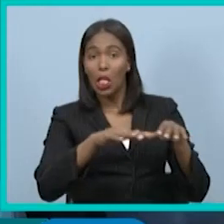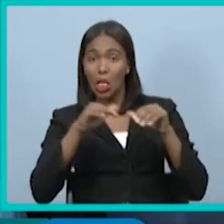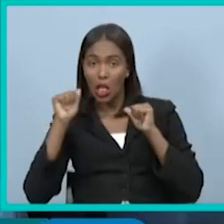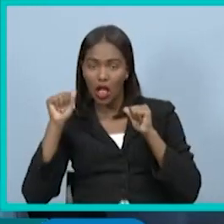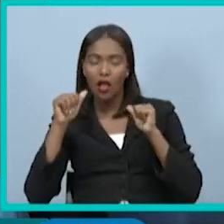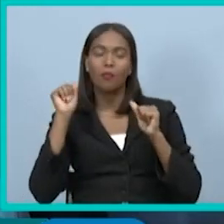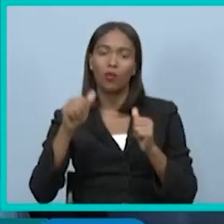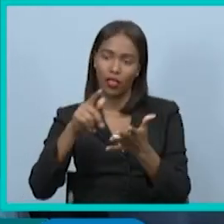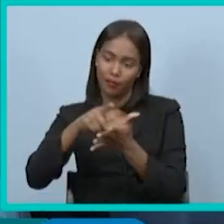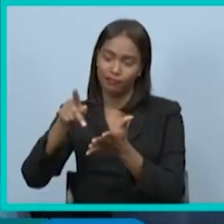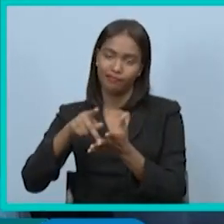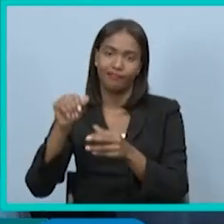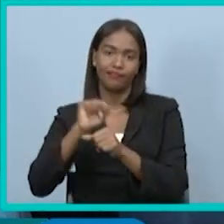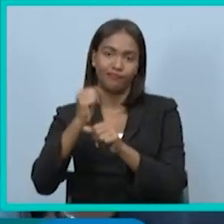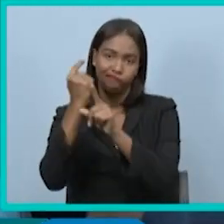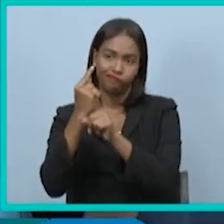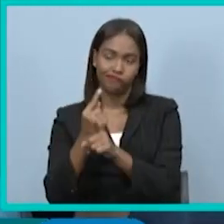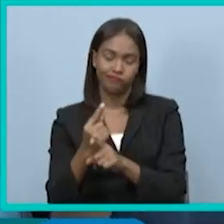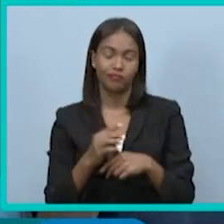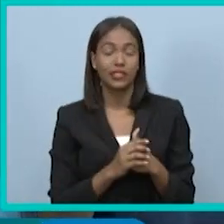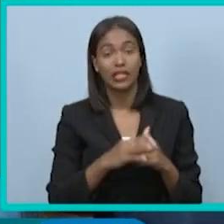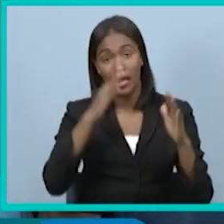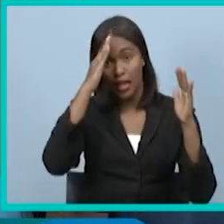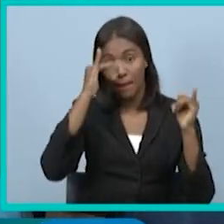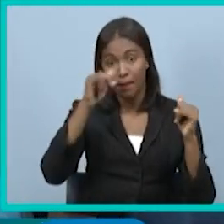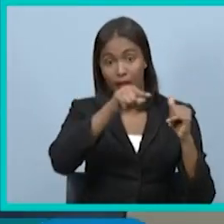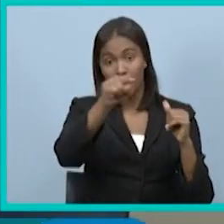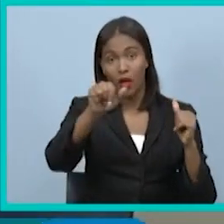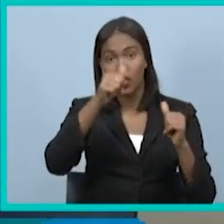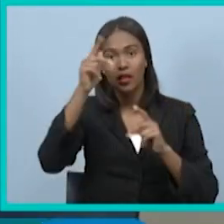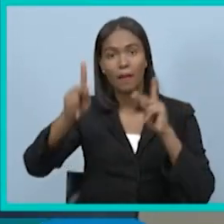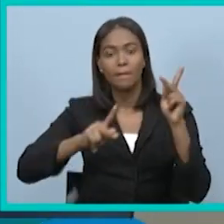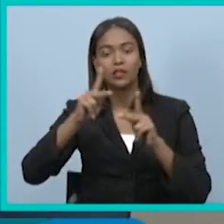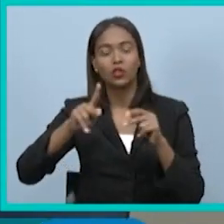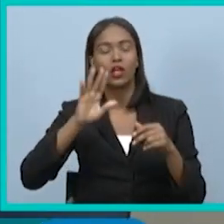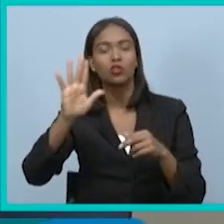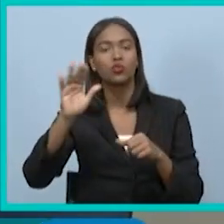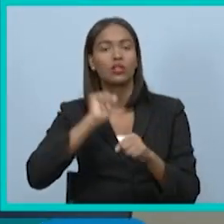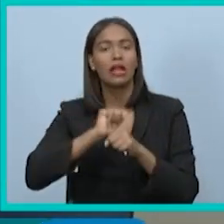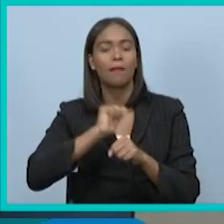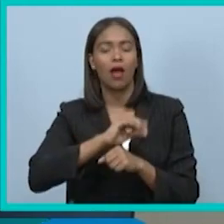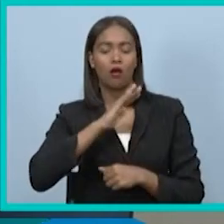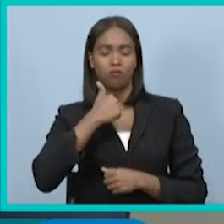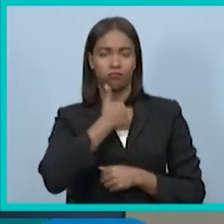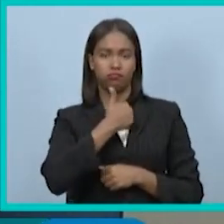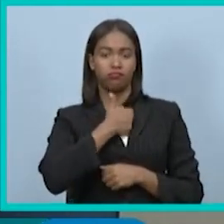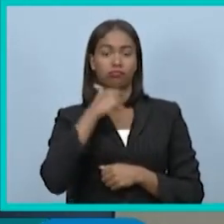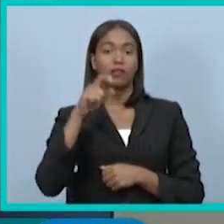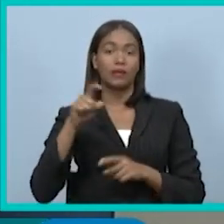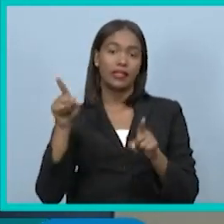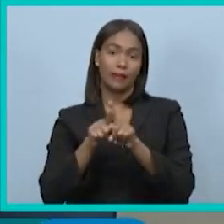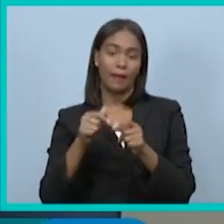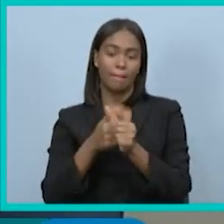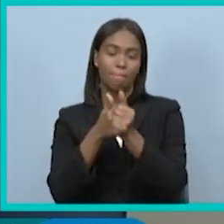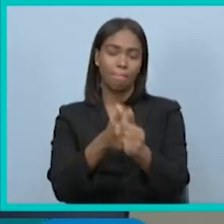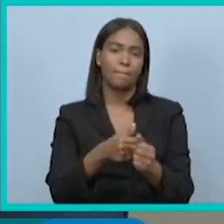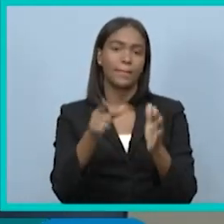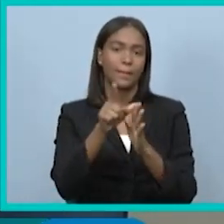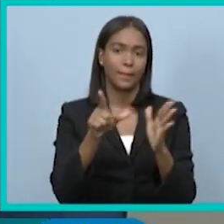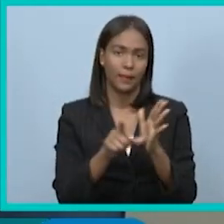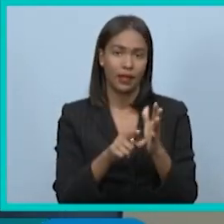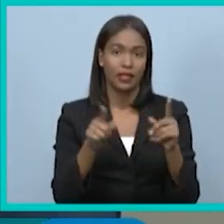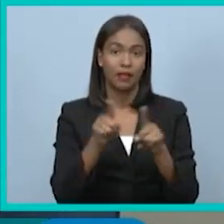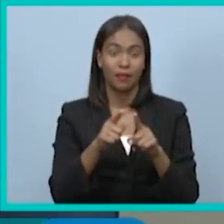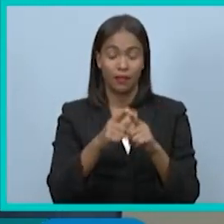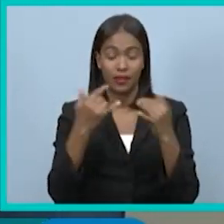Esperan que también trabajadores informales sean regulados, ya que son parte fundamental para la economía. Además, abogan porque en el país